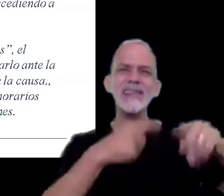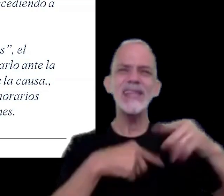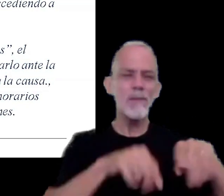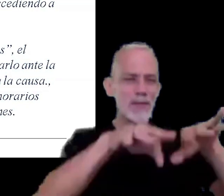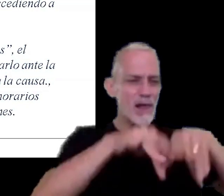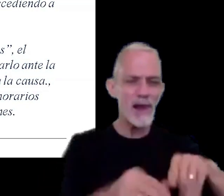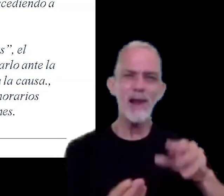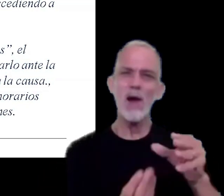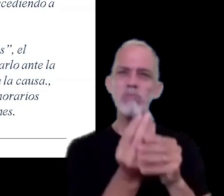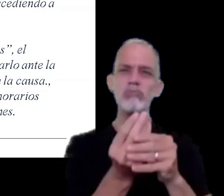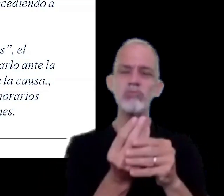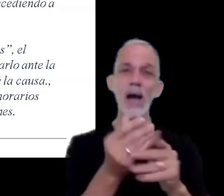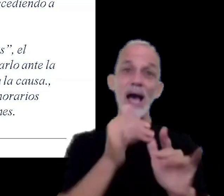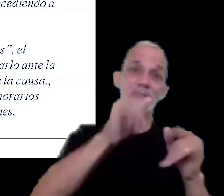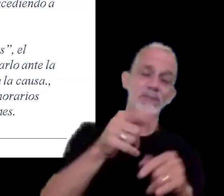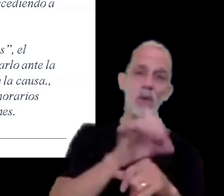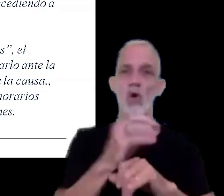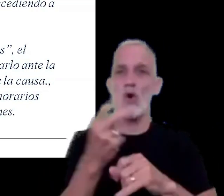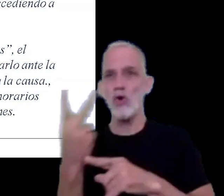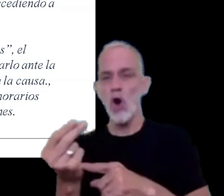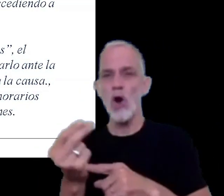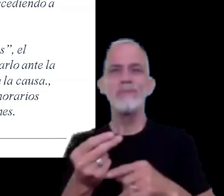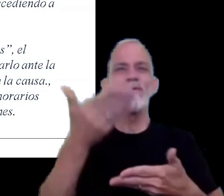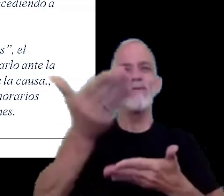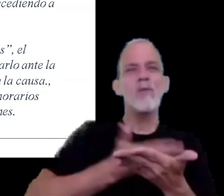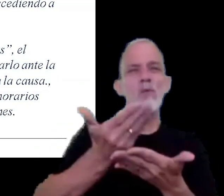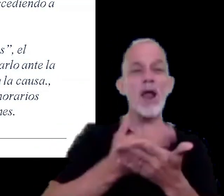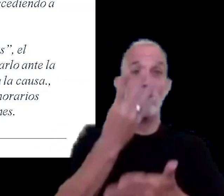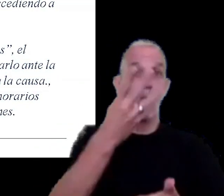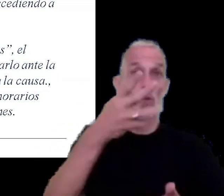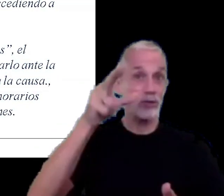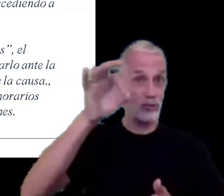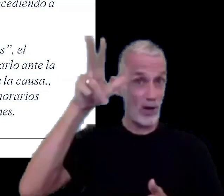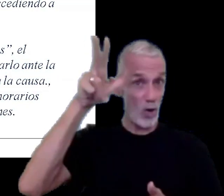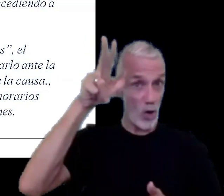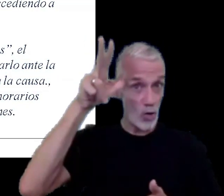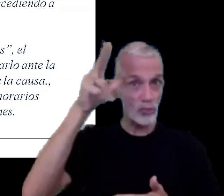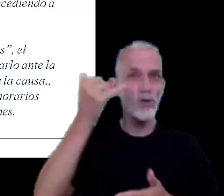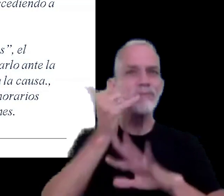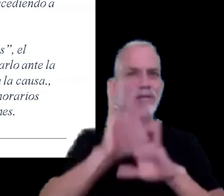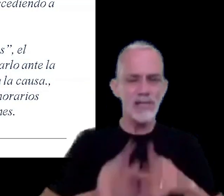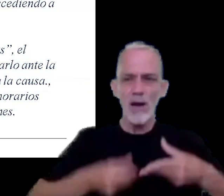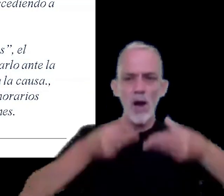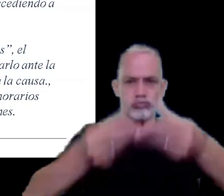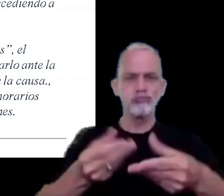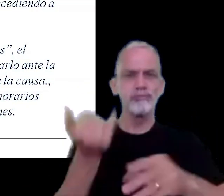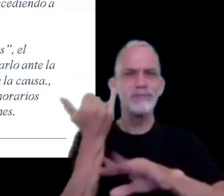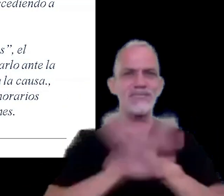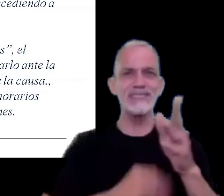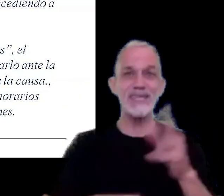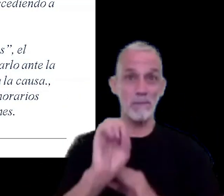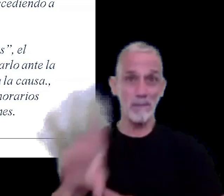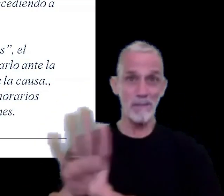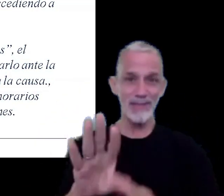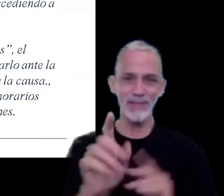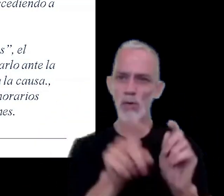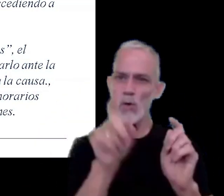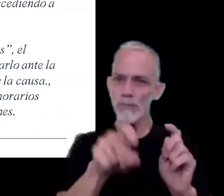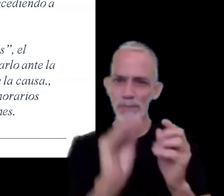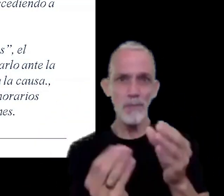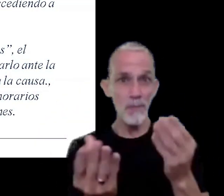de asistimiento que es el formulario 408 y una vez presentado si ante la instancia